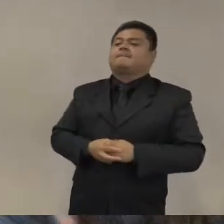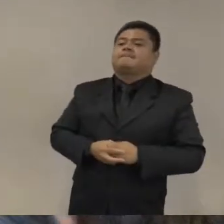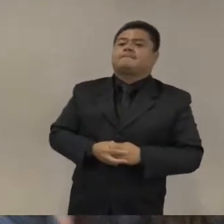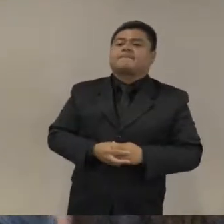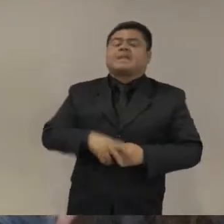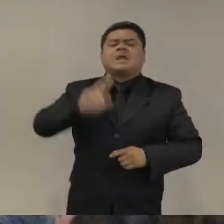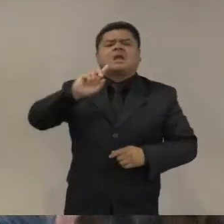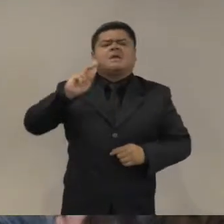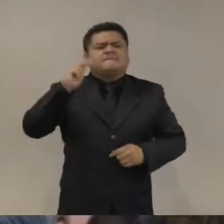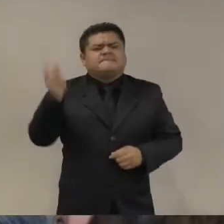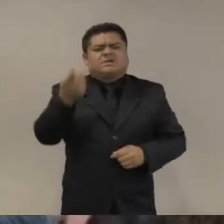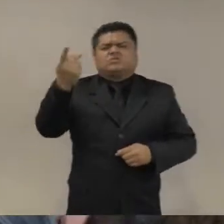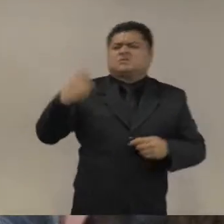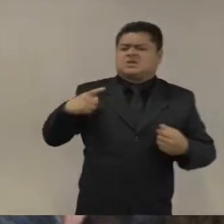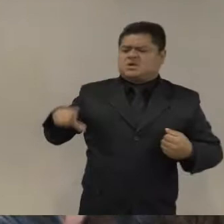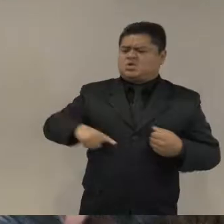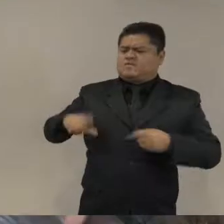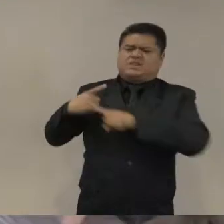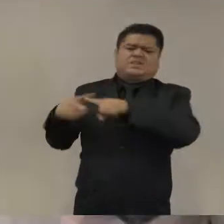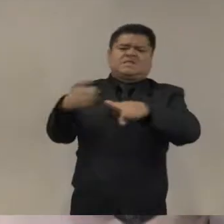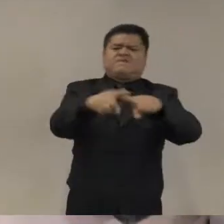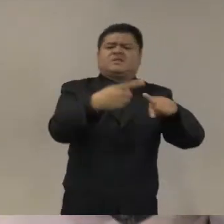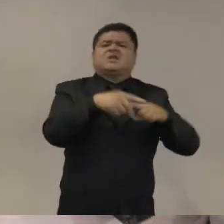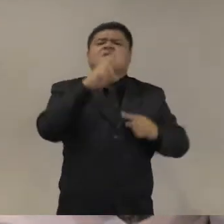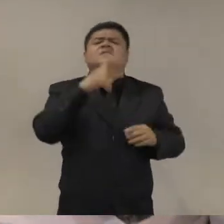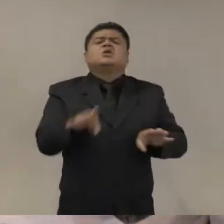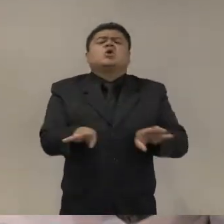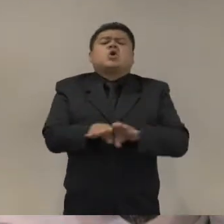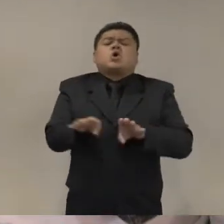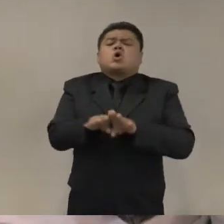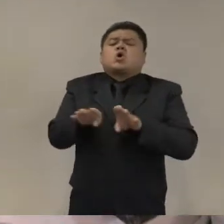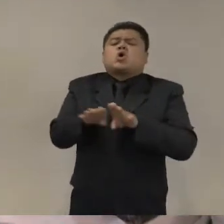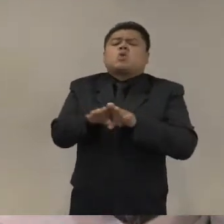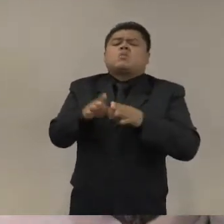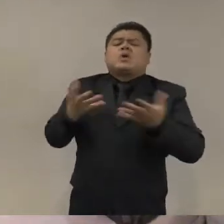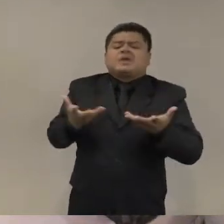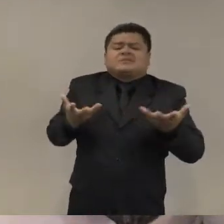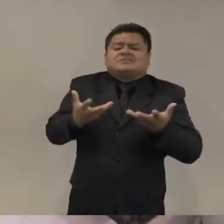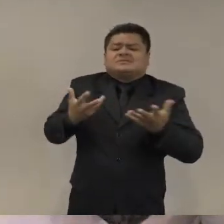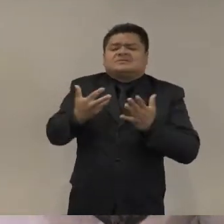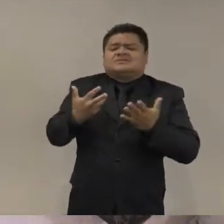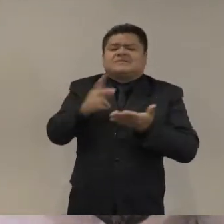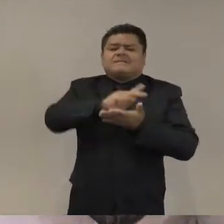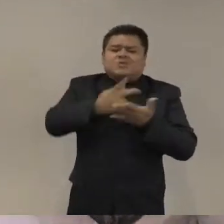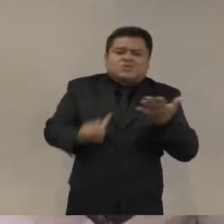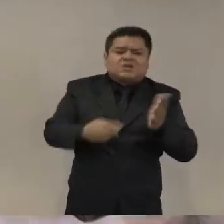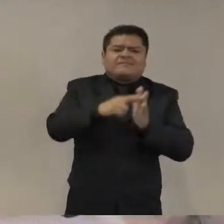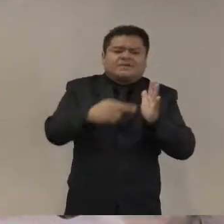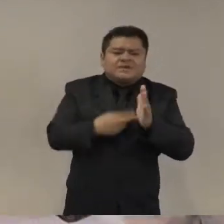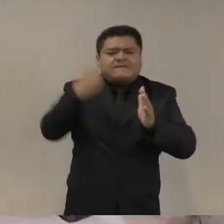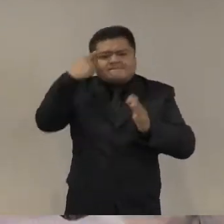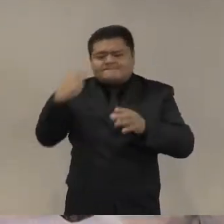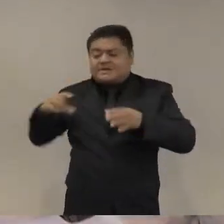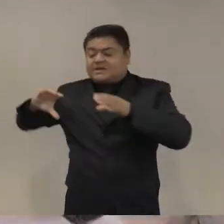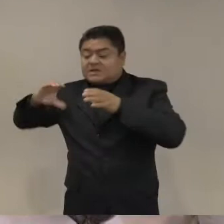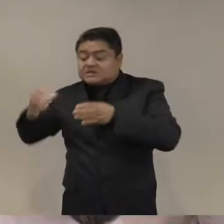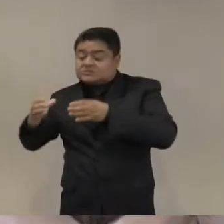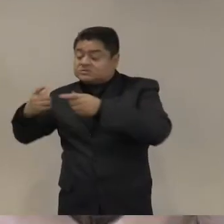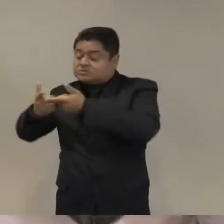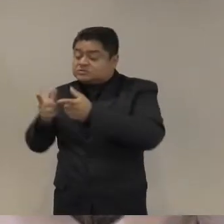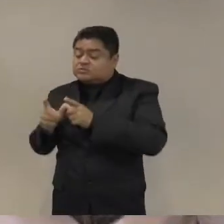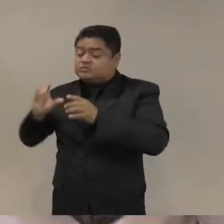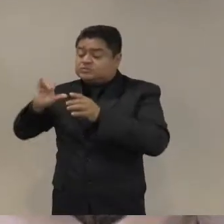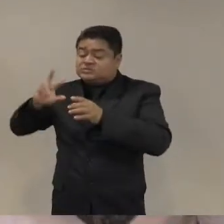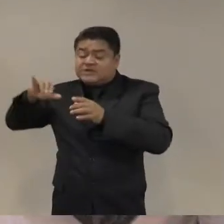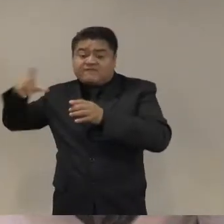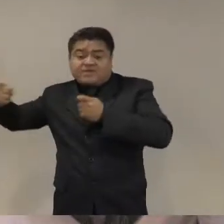región es qué están dispuestos a hacer para mejorar los controles civiles sobre las fuerzas armadas más allá de si su presencia es subsidiaria o no en